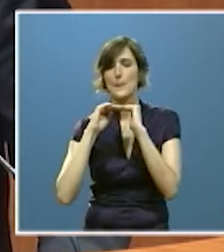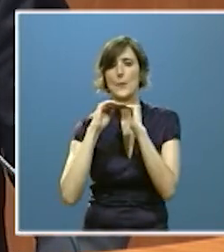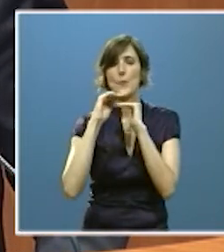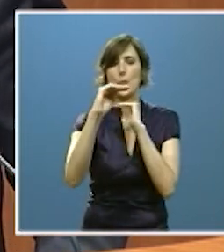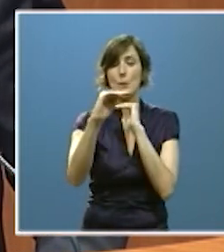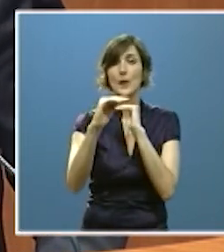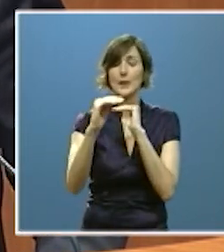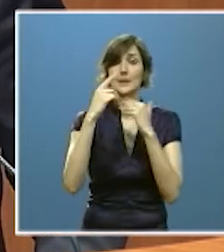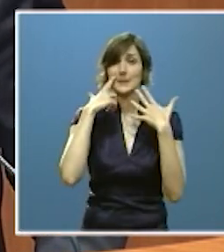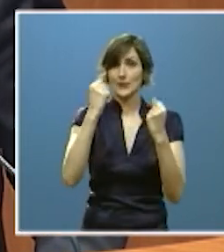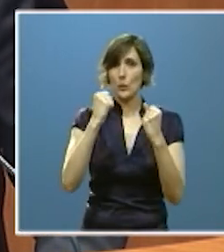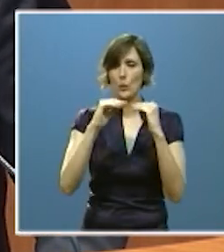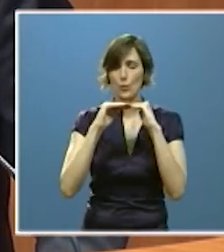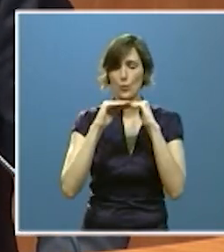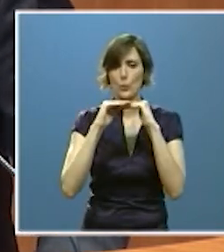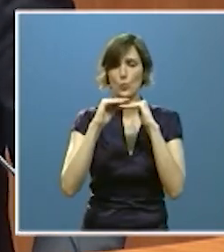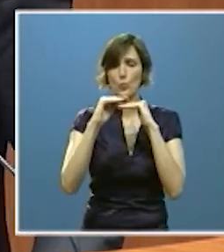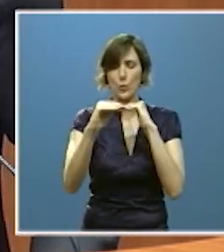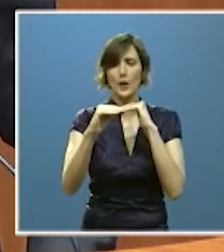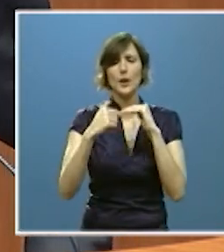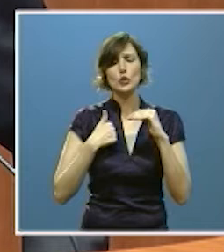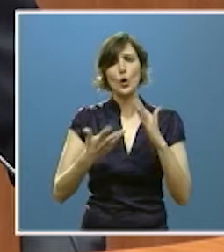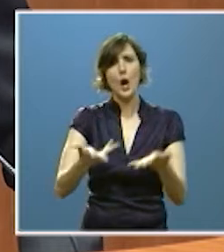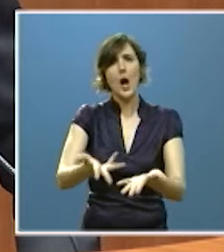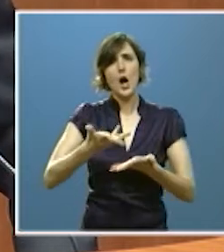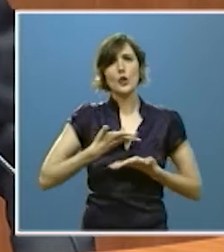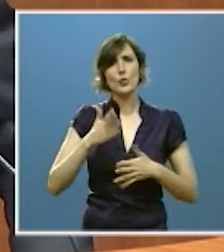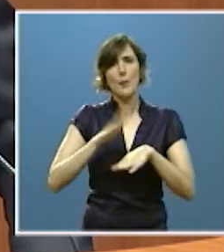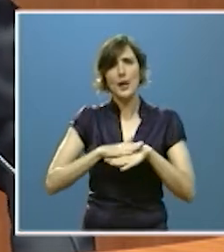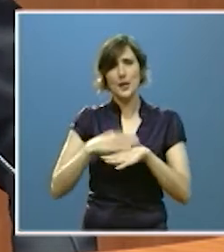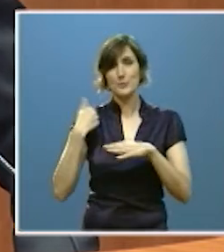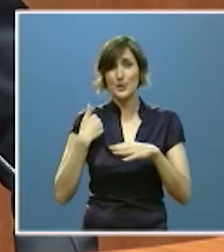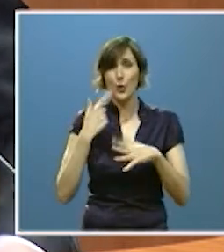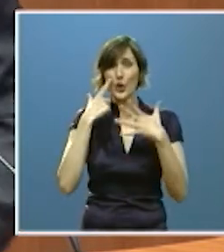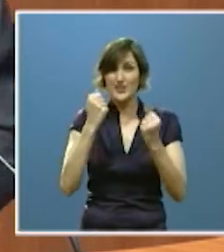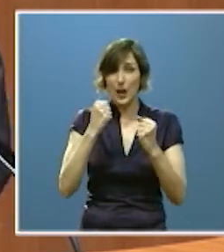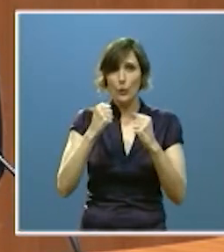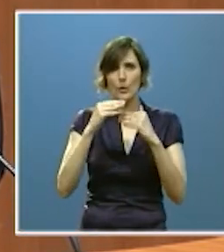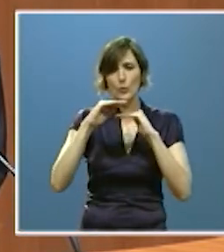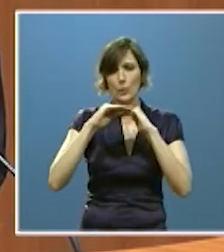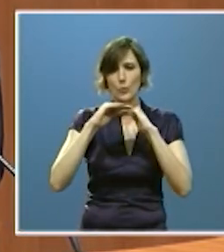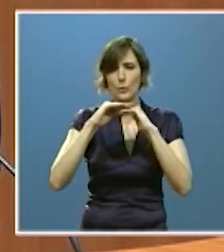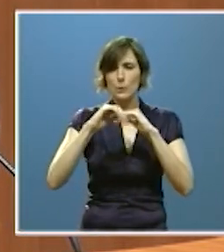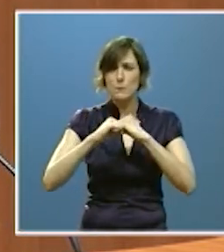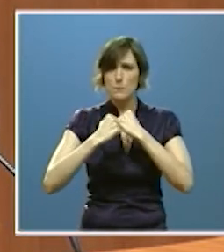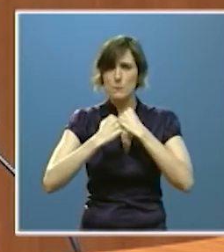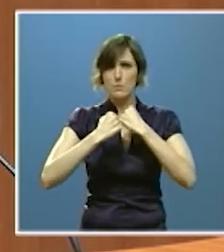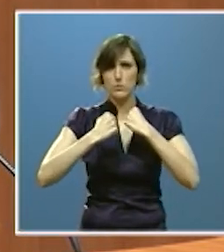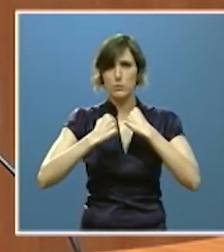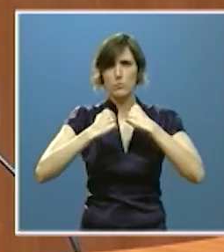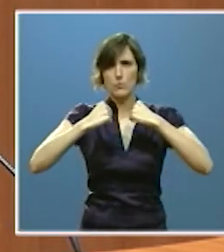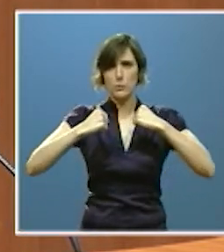estos últimos años nos permite defender que ese fortalecimiento se está produciendo y que además